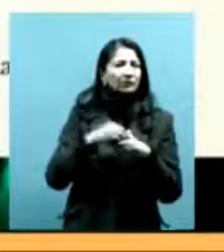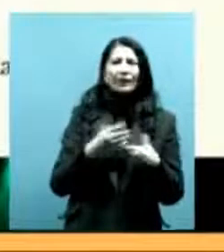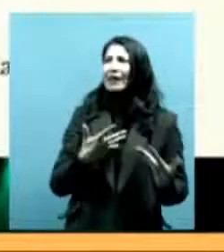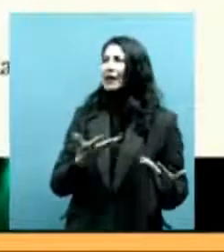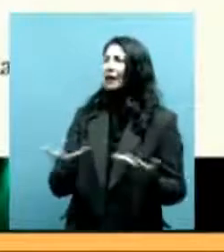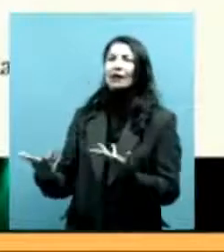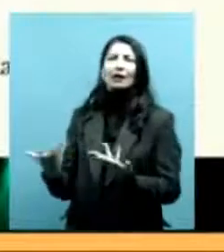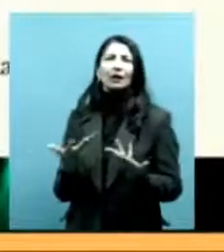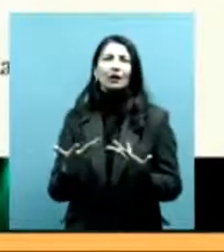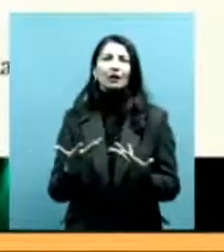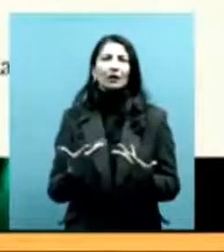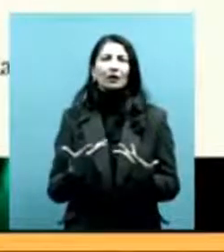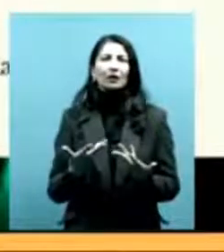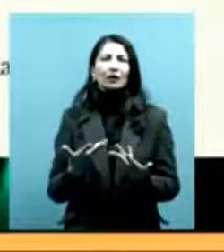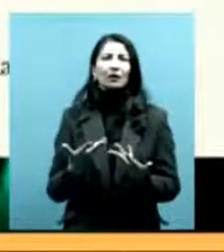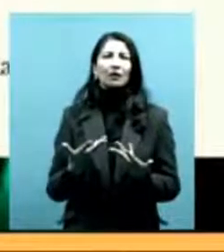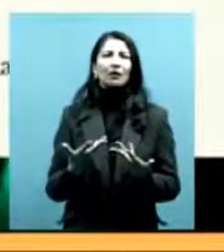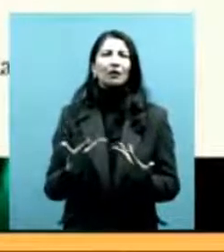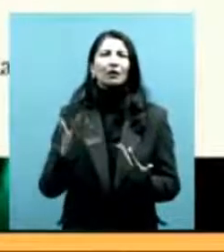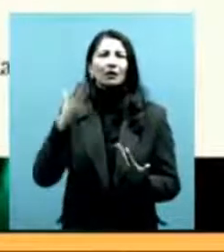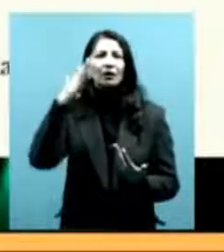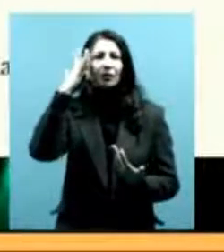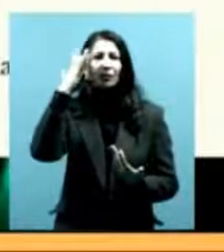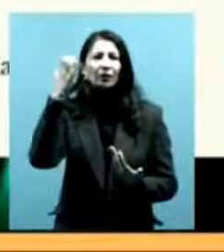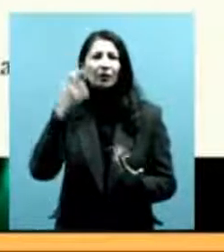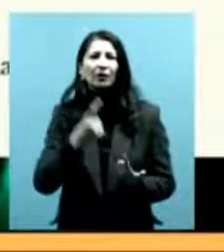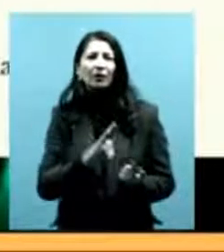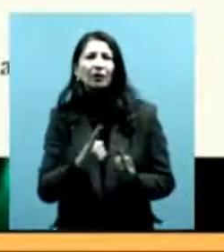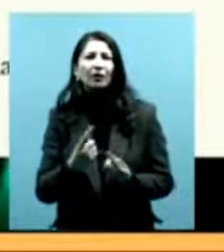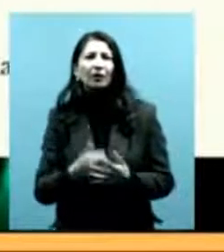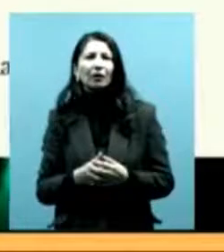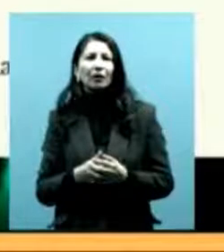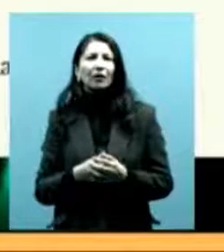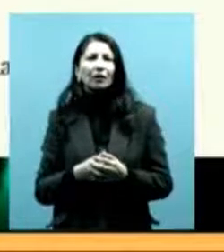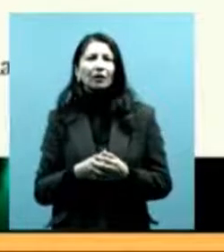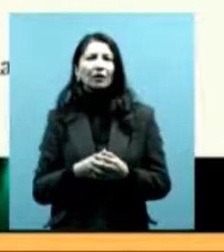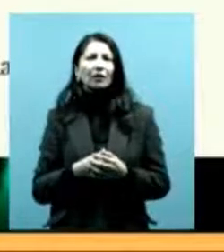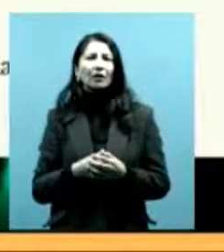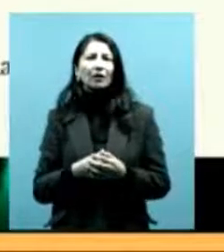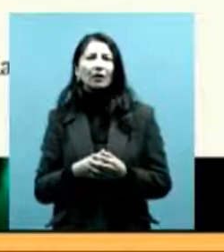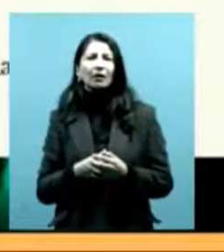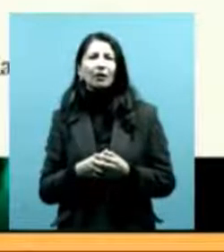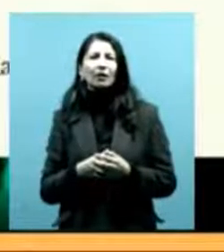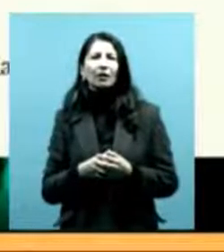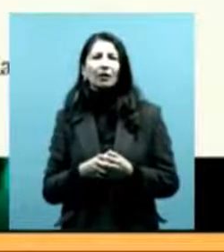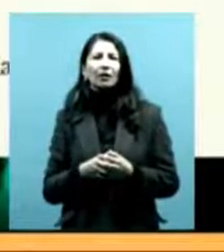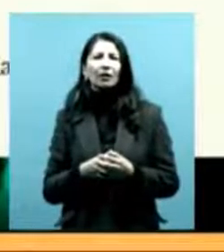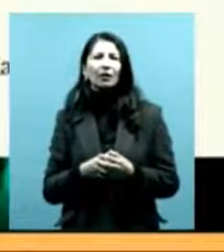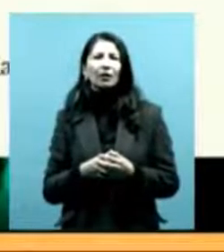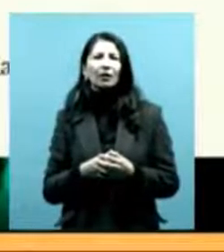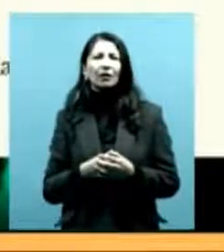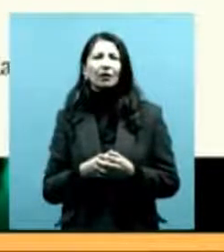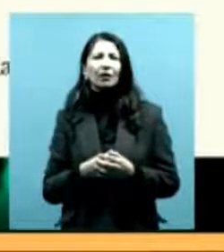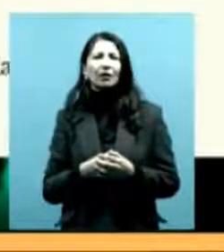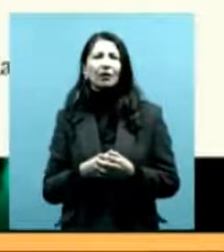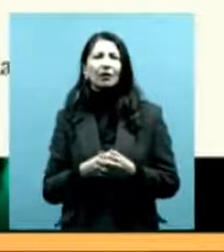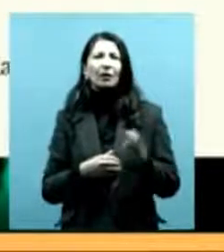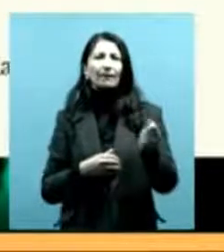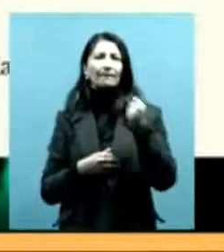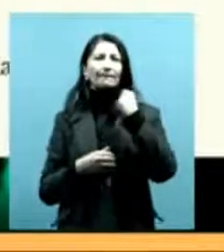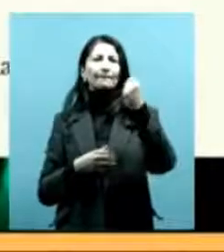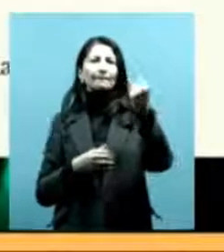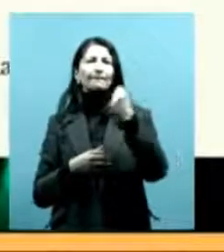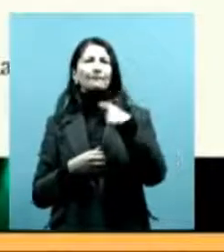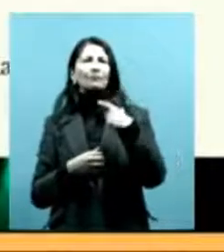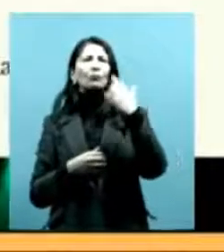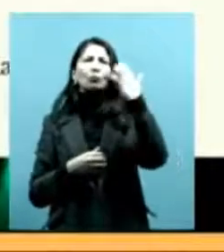Porque ya en tres partes nos han corrido. Entonces cierra la cita y termina y nos pregunta, ¿por